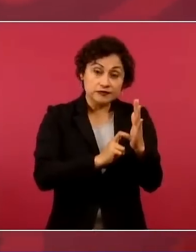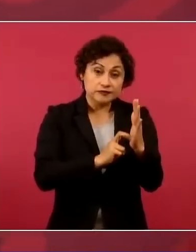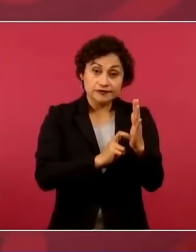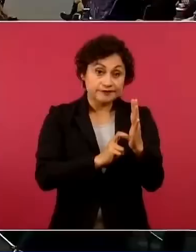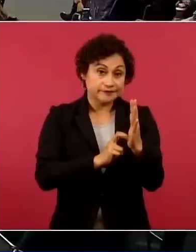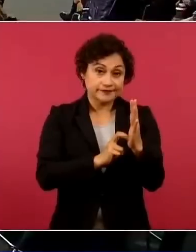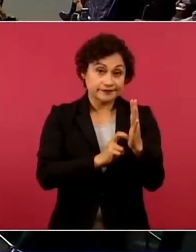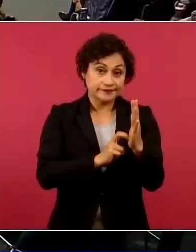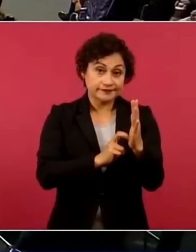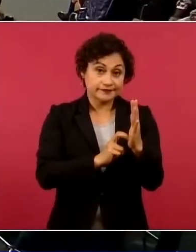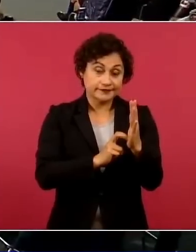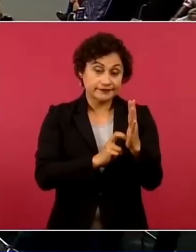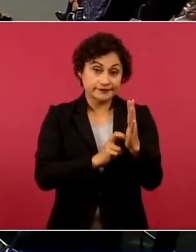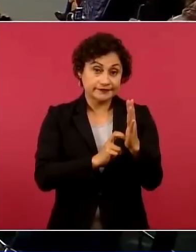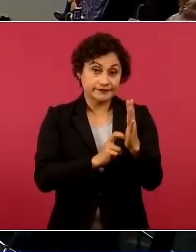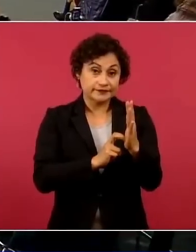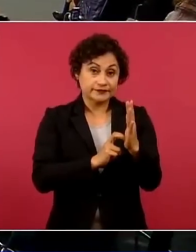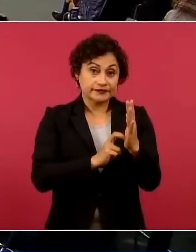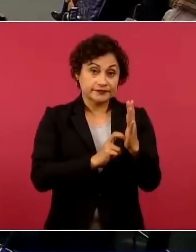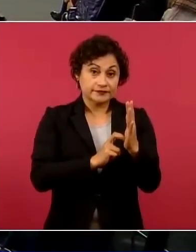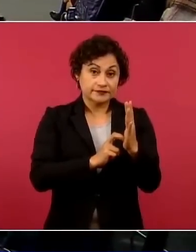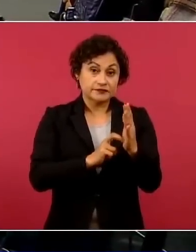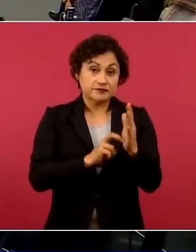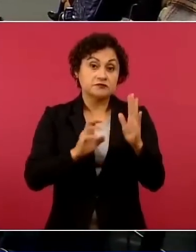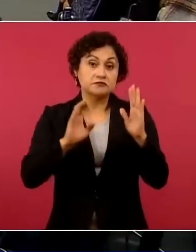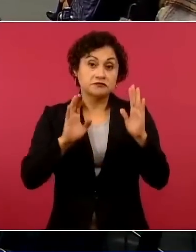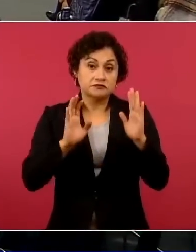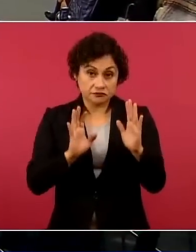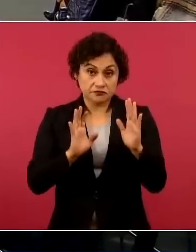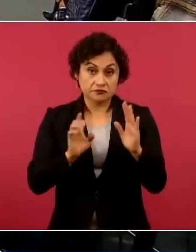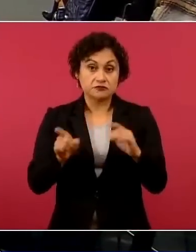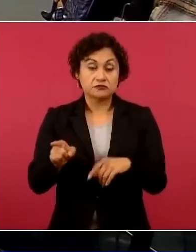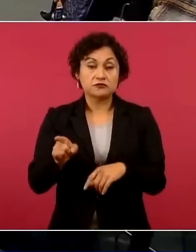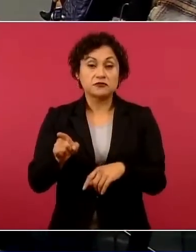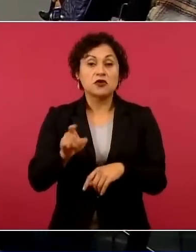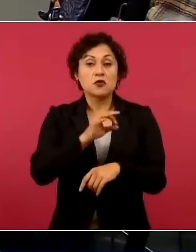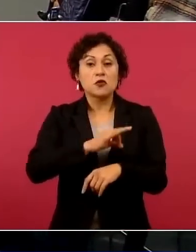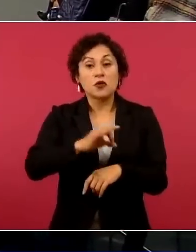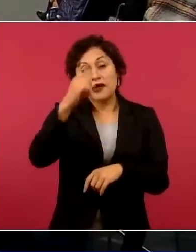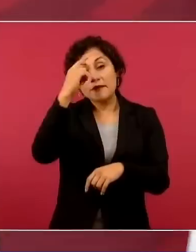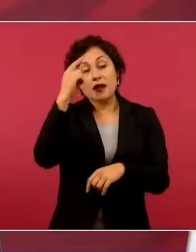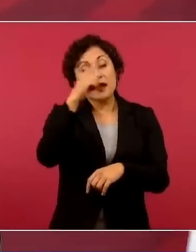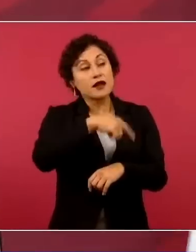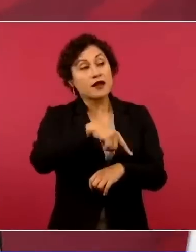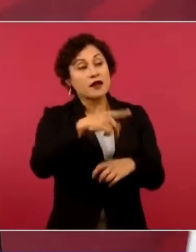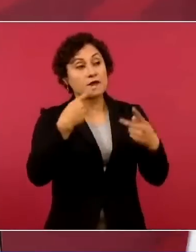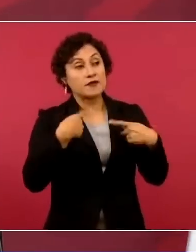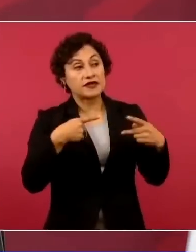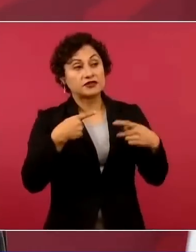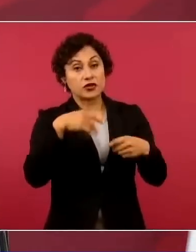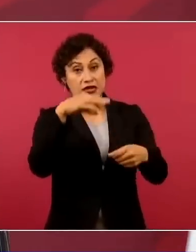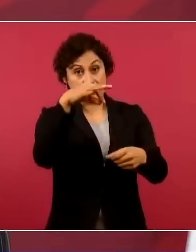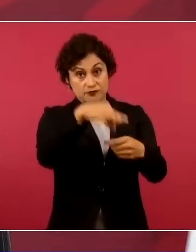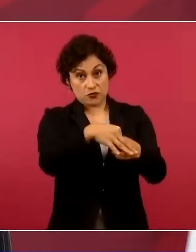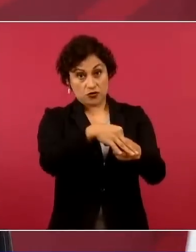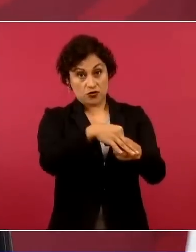que el voto del pobre vale la mitad de lo que vale el voto del rico,